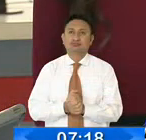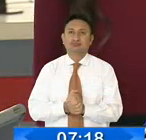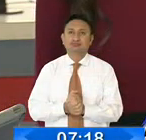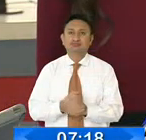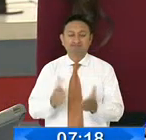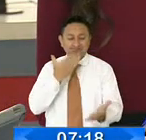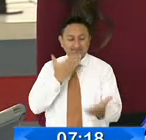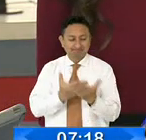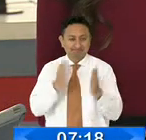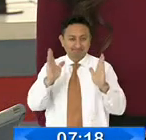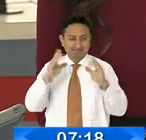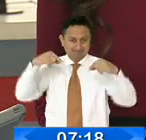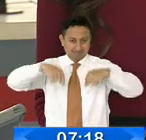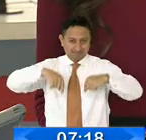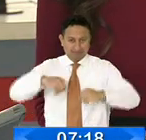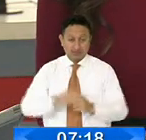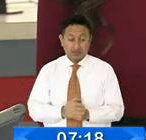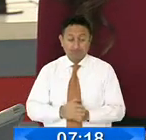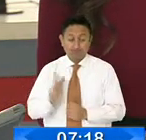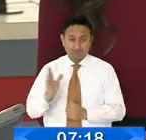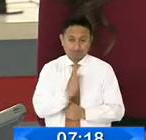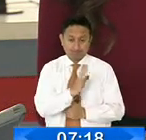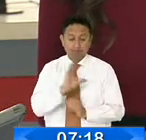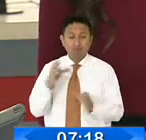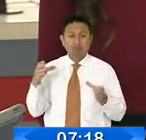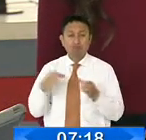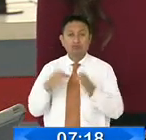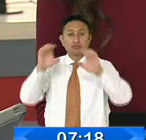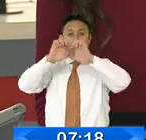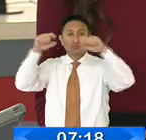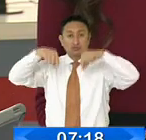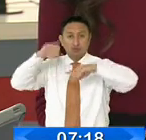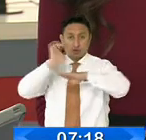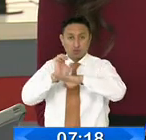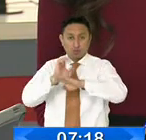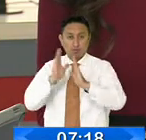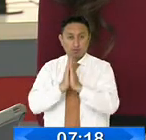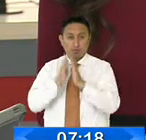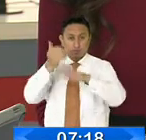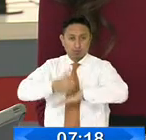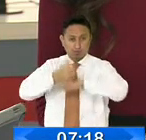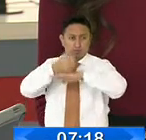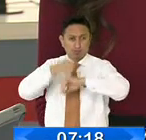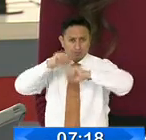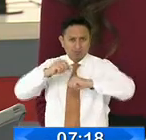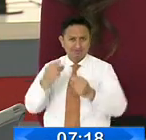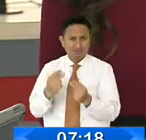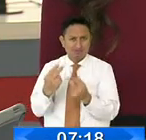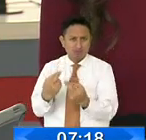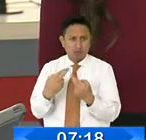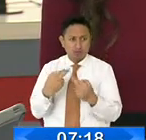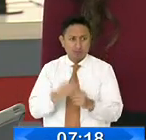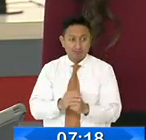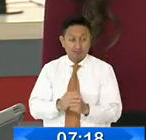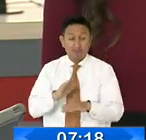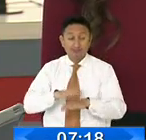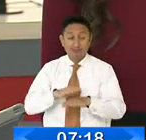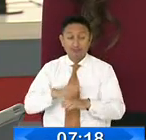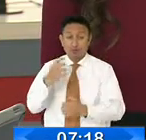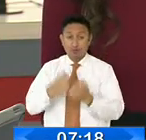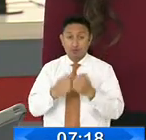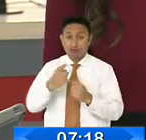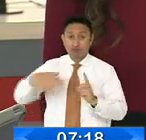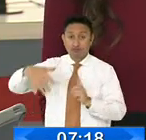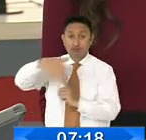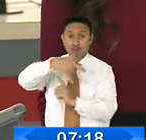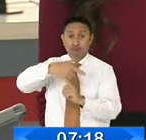Gracias por seguir en nuestra sintonía. Comité Empresarial del Ecuador solicita a las autoridades competentes respuestas inmediatas ante la crisis en el sector ambiental